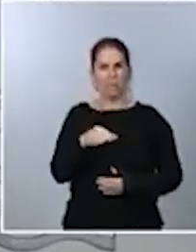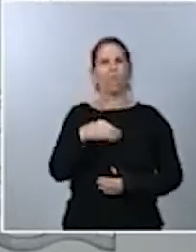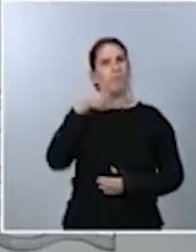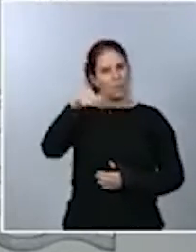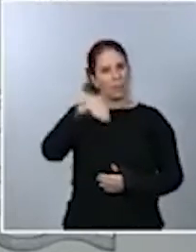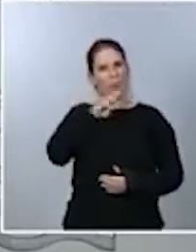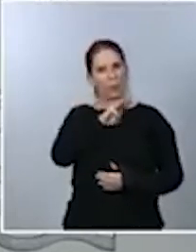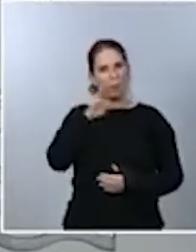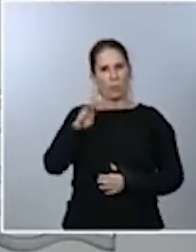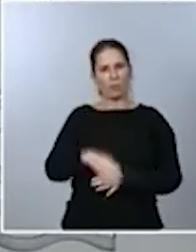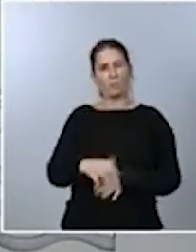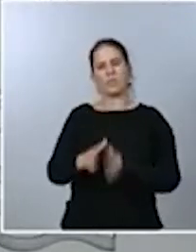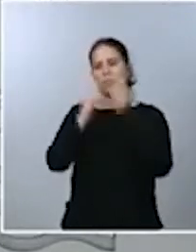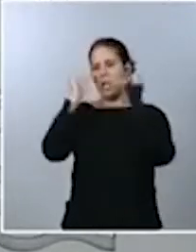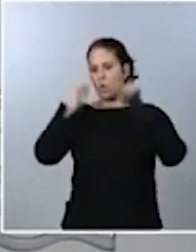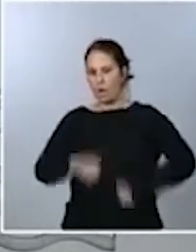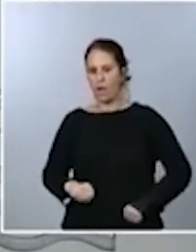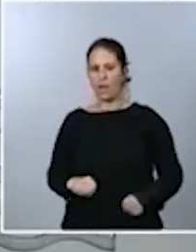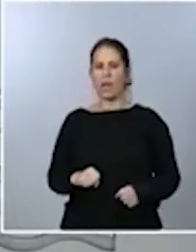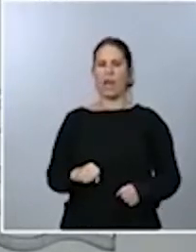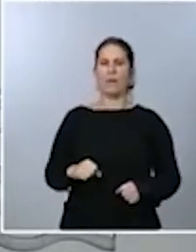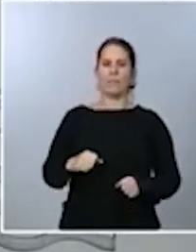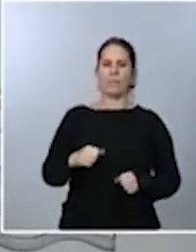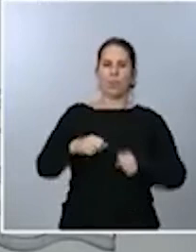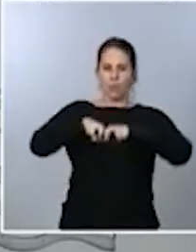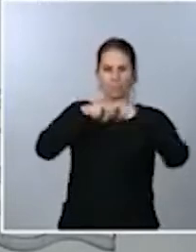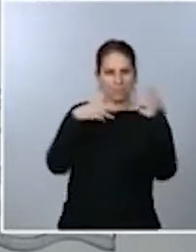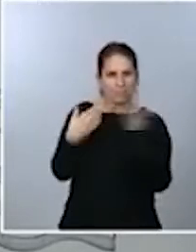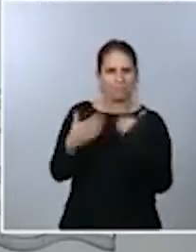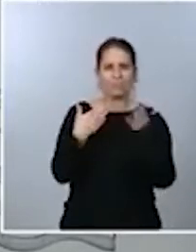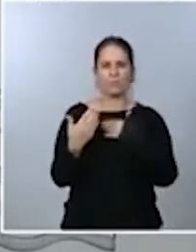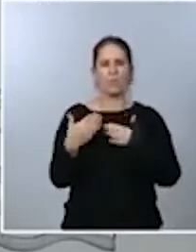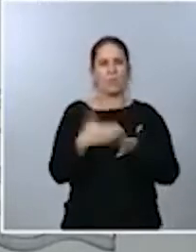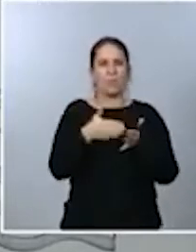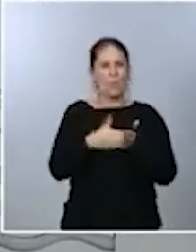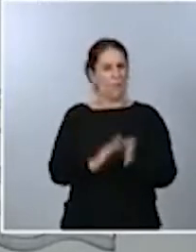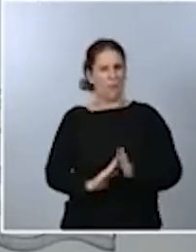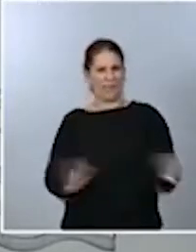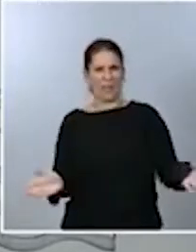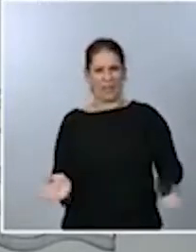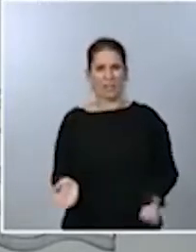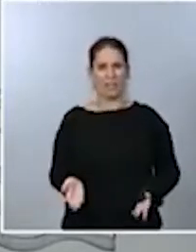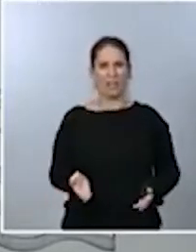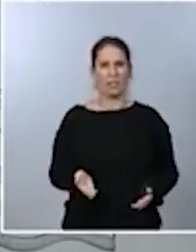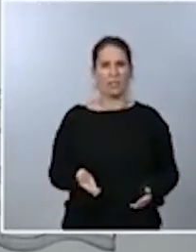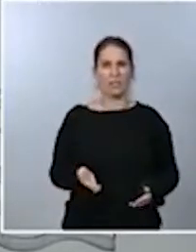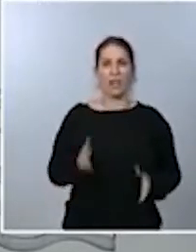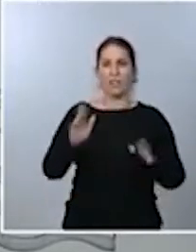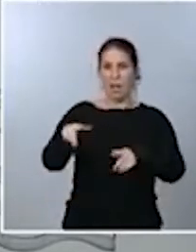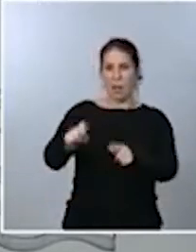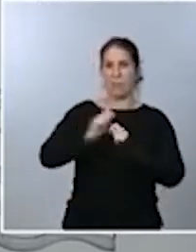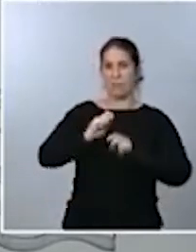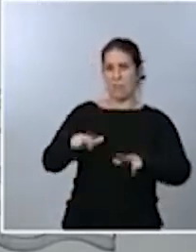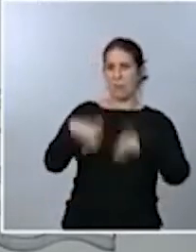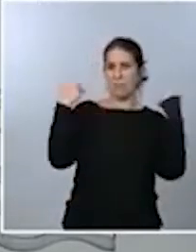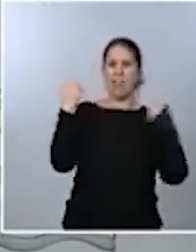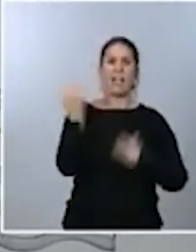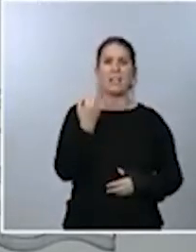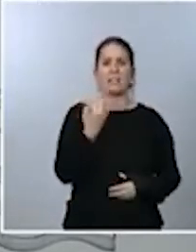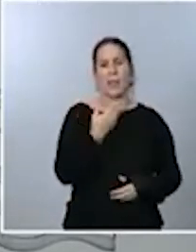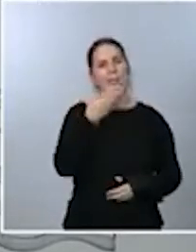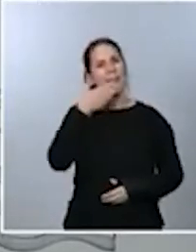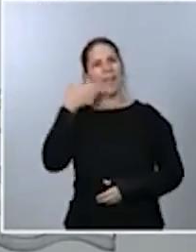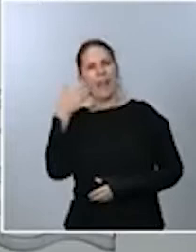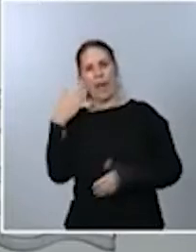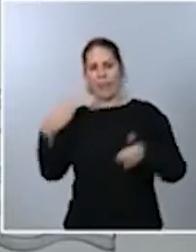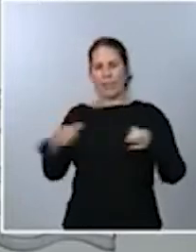salga de esa actitud de bloqueo y permita algo tan sencillo como la dignidad de los órganos que necesitan